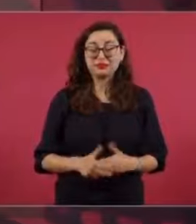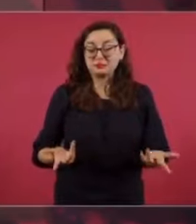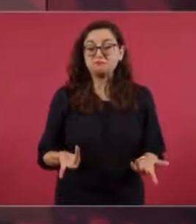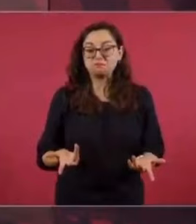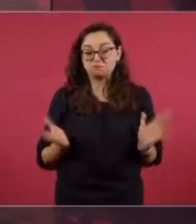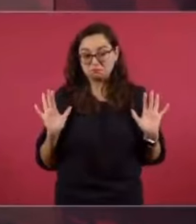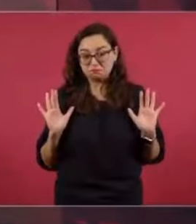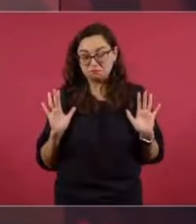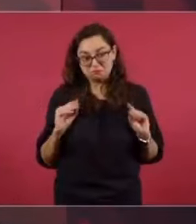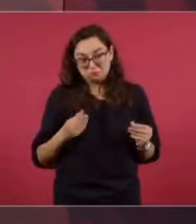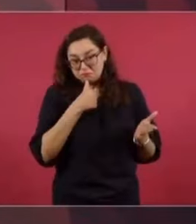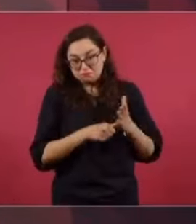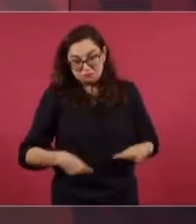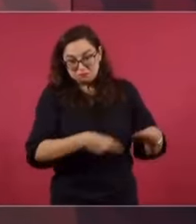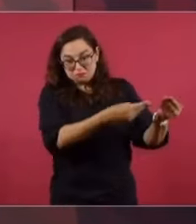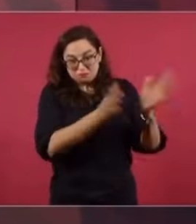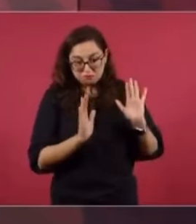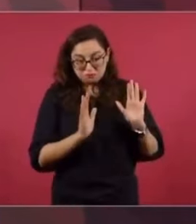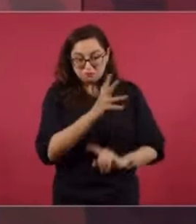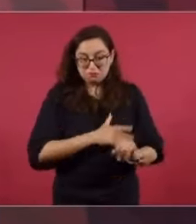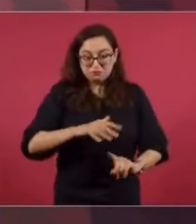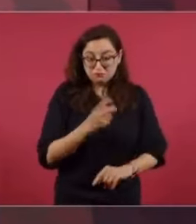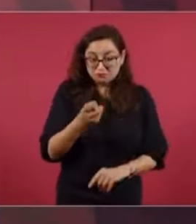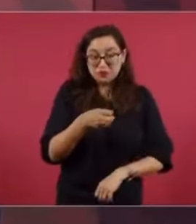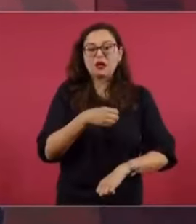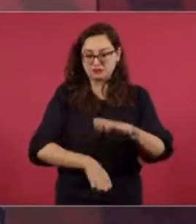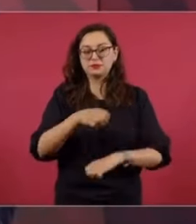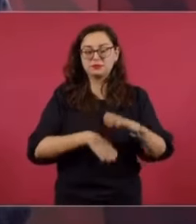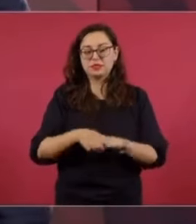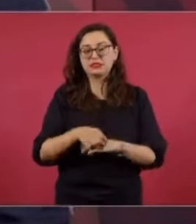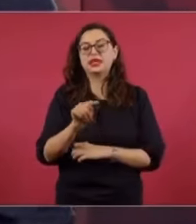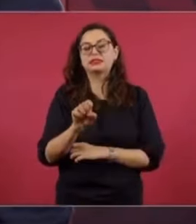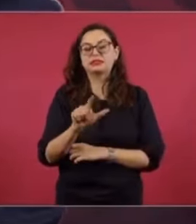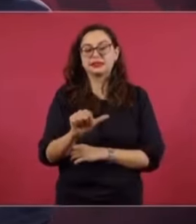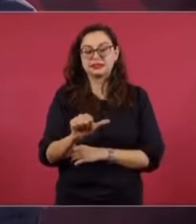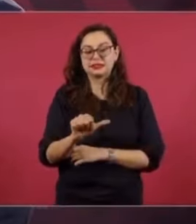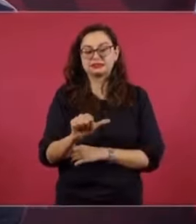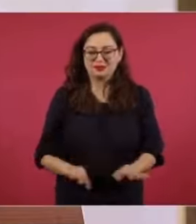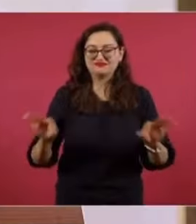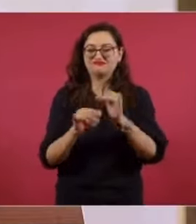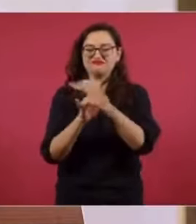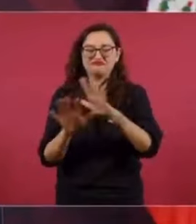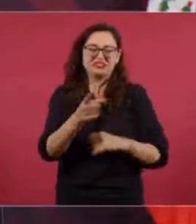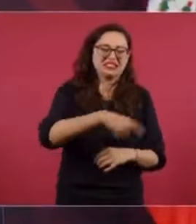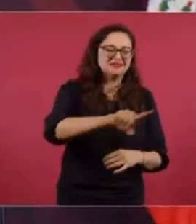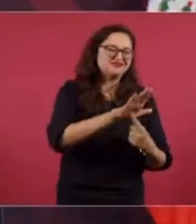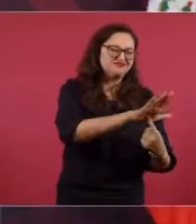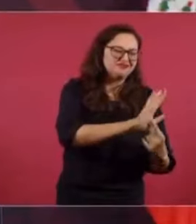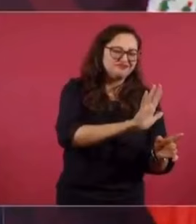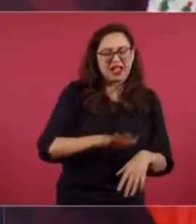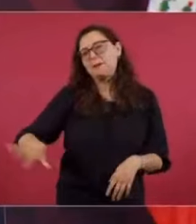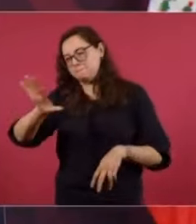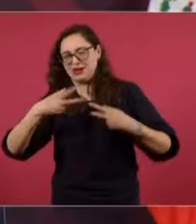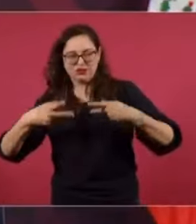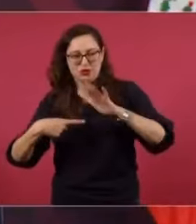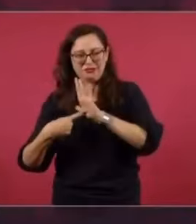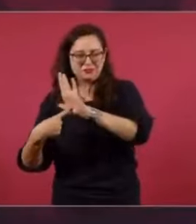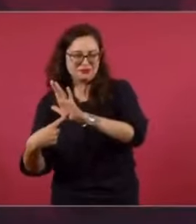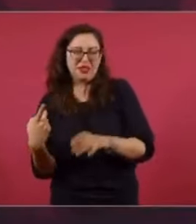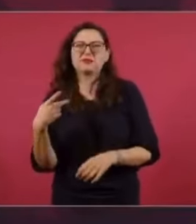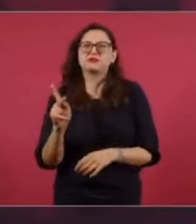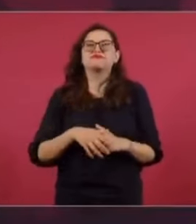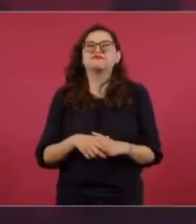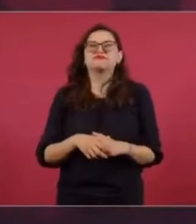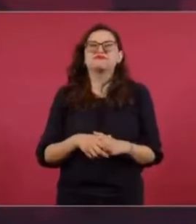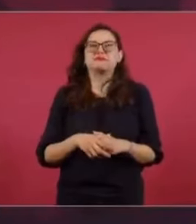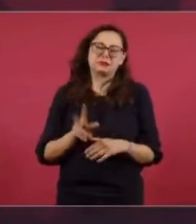pues debe verse lo de la empresa, ¿cómo se llama? Tesla. Pero les voy a dar un dato. La verdad que ya no hace falta tanto aclararle a